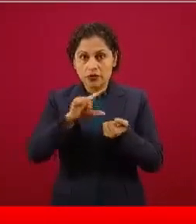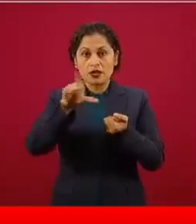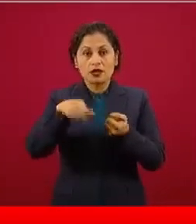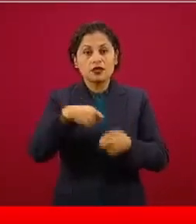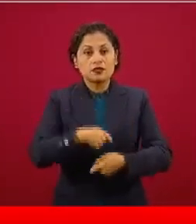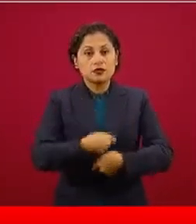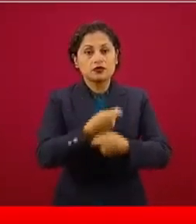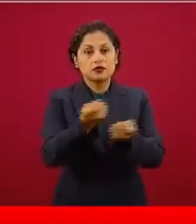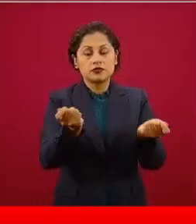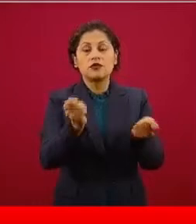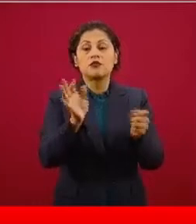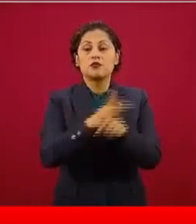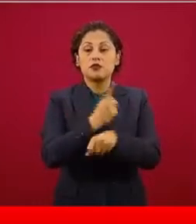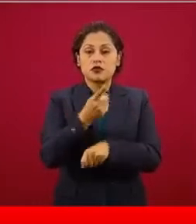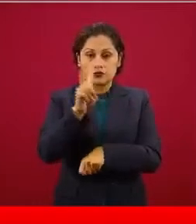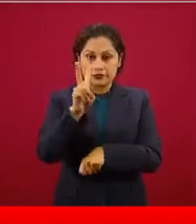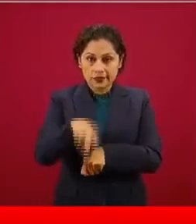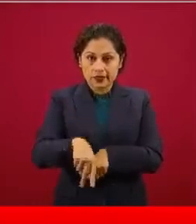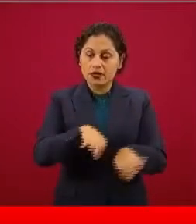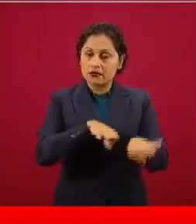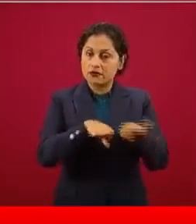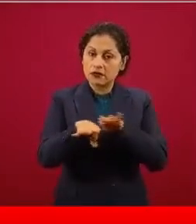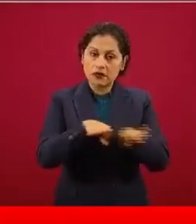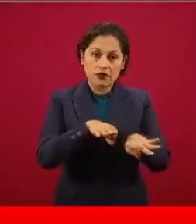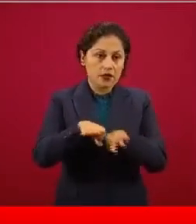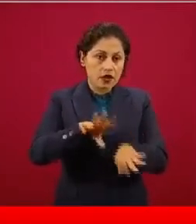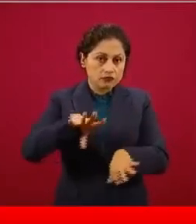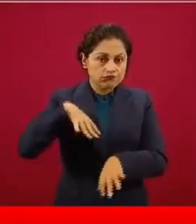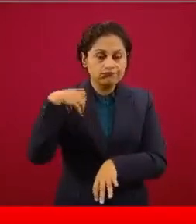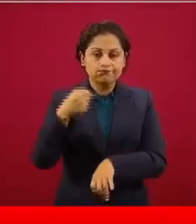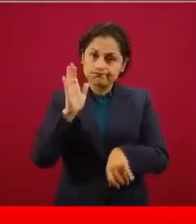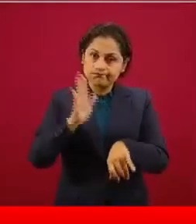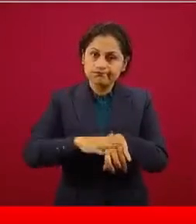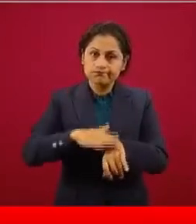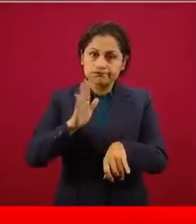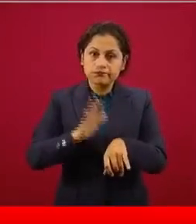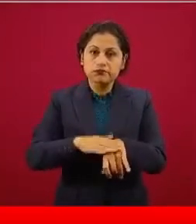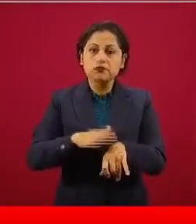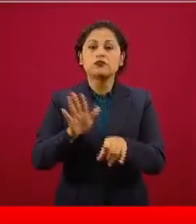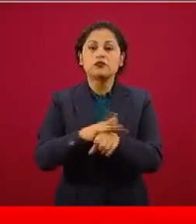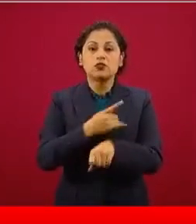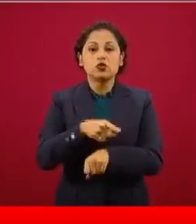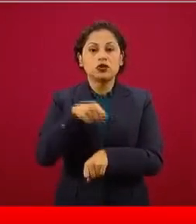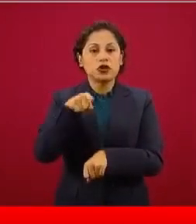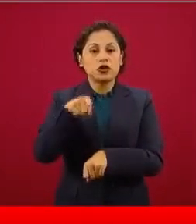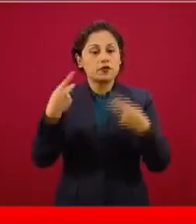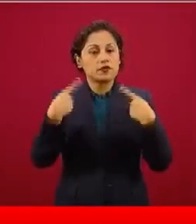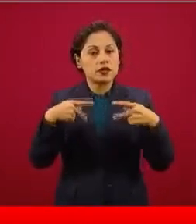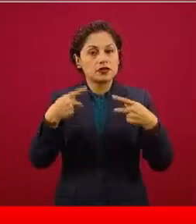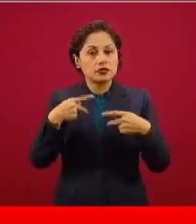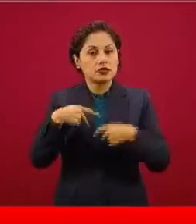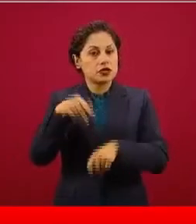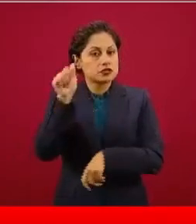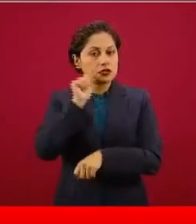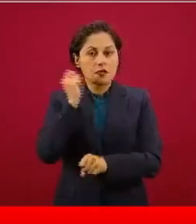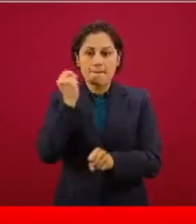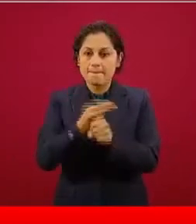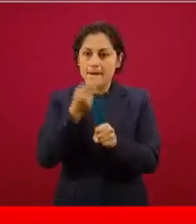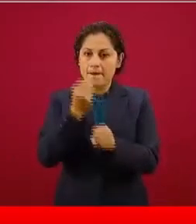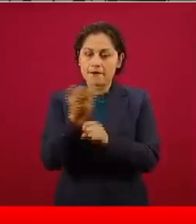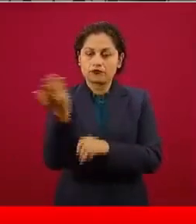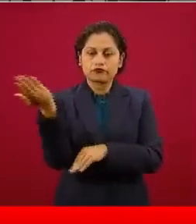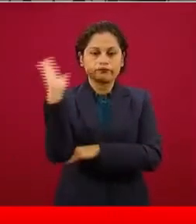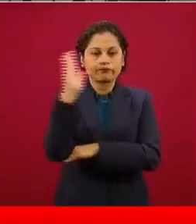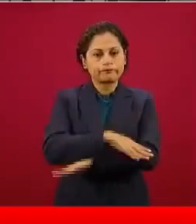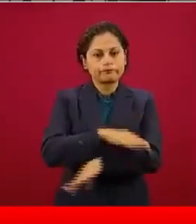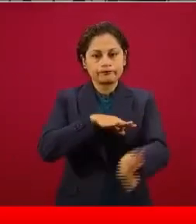tenido que redoblar esfuerzos. Normalmente son los primeros en llegar y los últimos en irse y se agradece todo ese esfuerzo para poder llevar a cabo